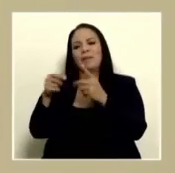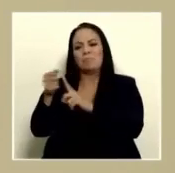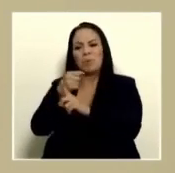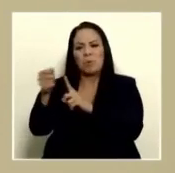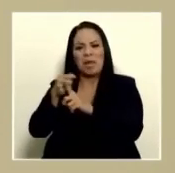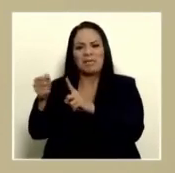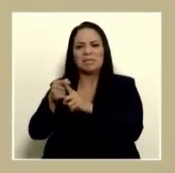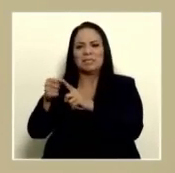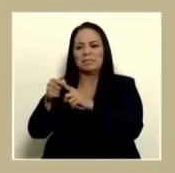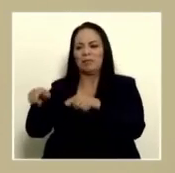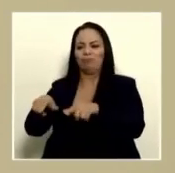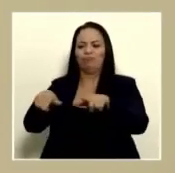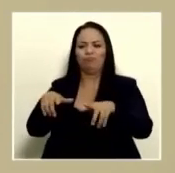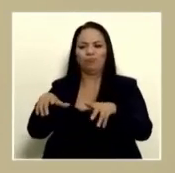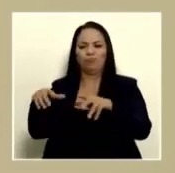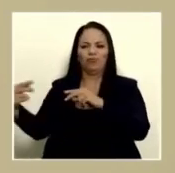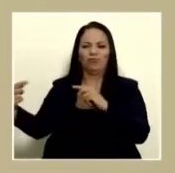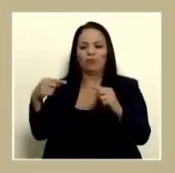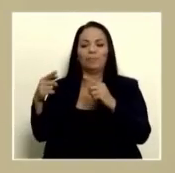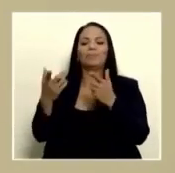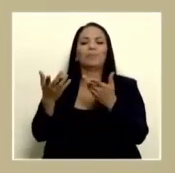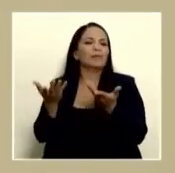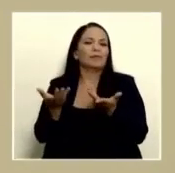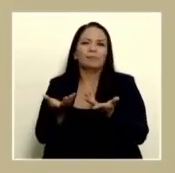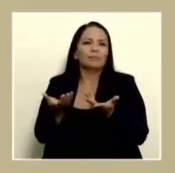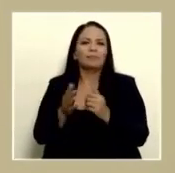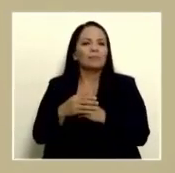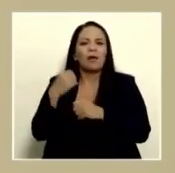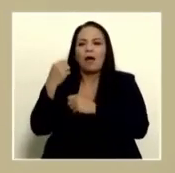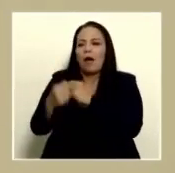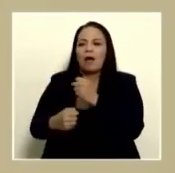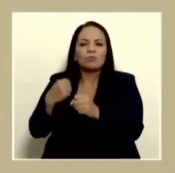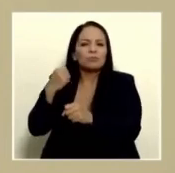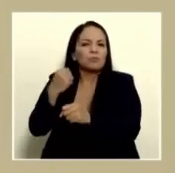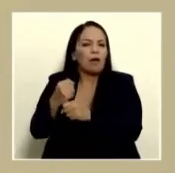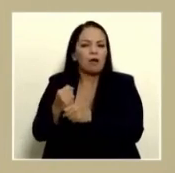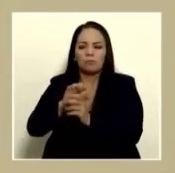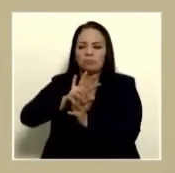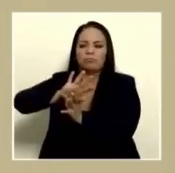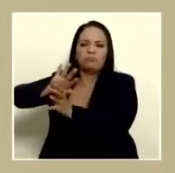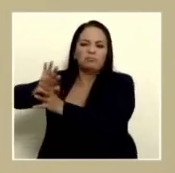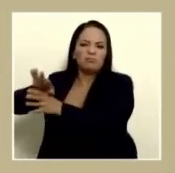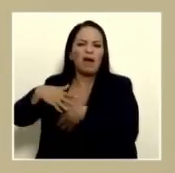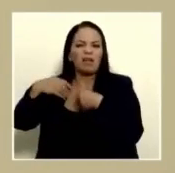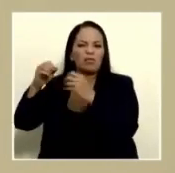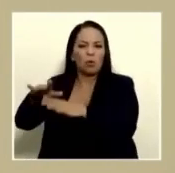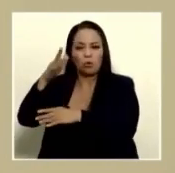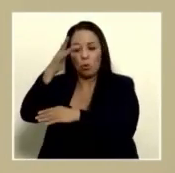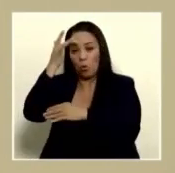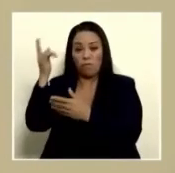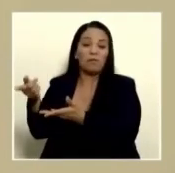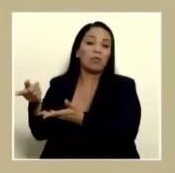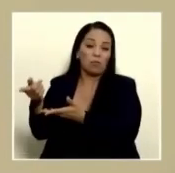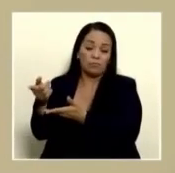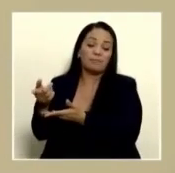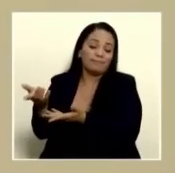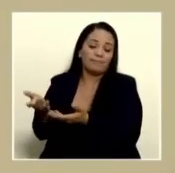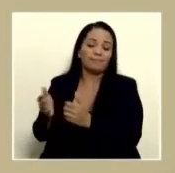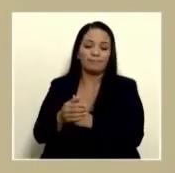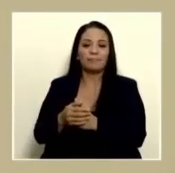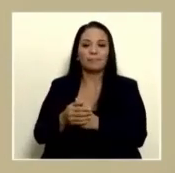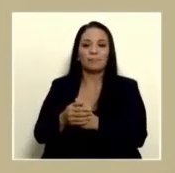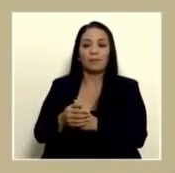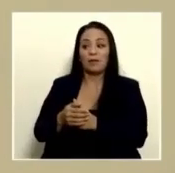territoriales está sufriendo de años de olvido y años de abandono nosotros estamos olvidando ese